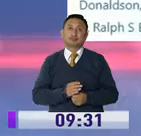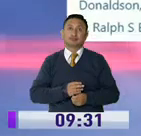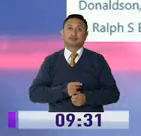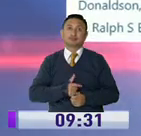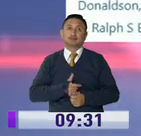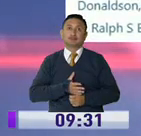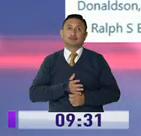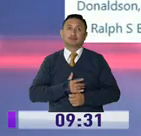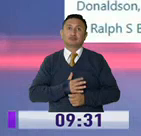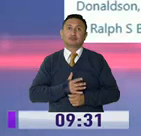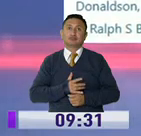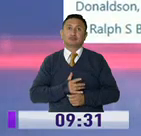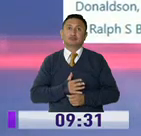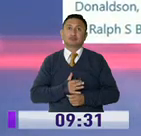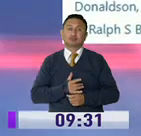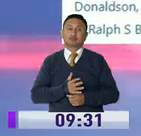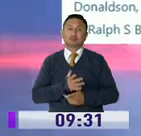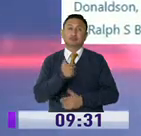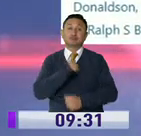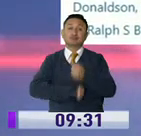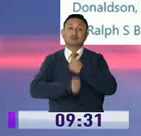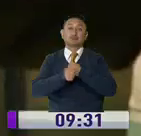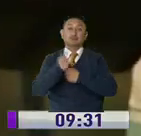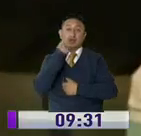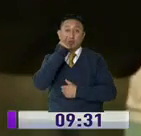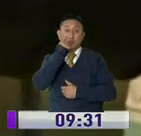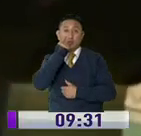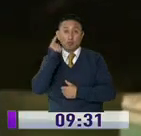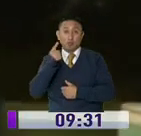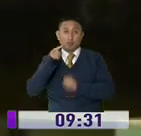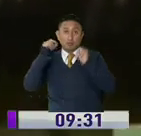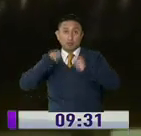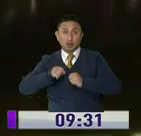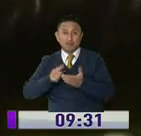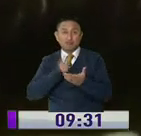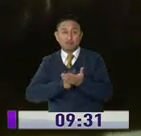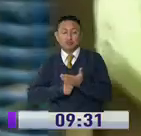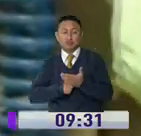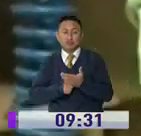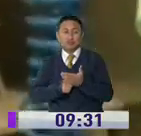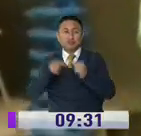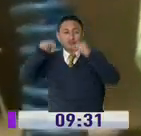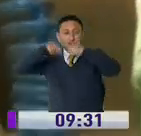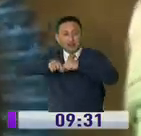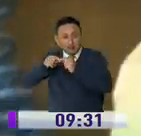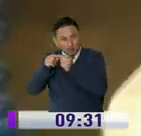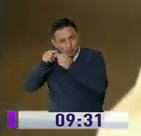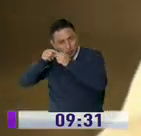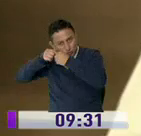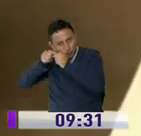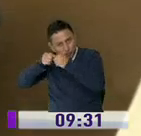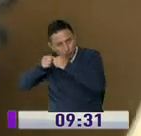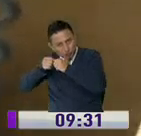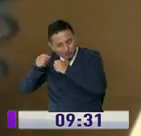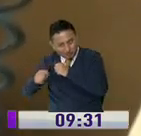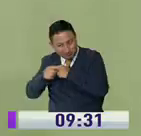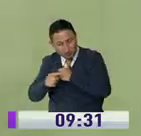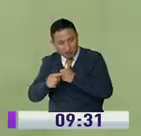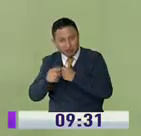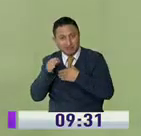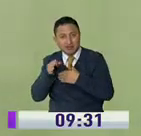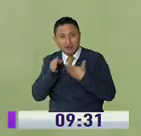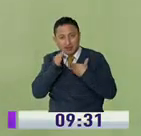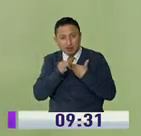En ese año, Nature explicó que se realizó un experimento que consistió en un estudio de microorganismos relacionados al coronavirus.